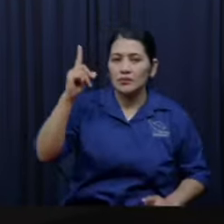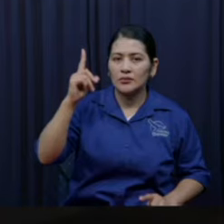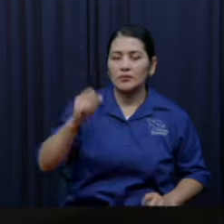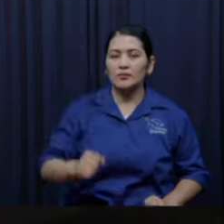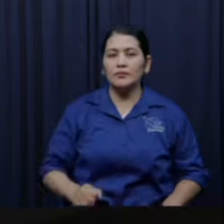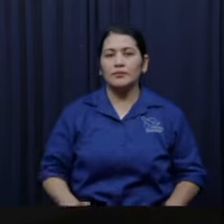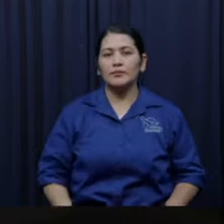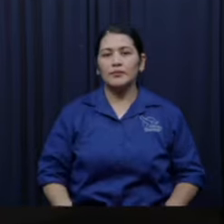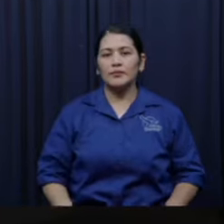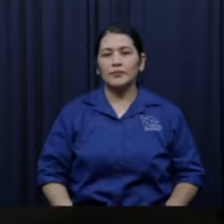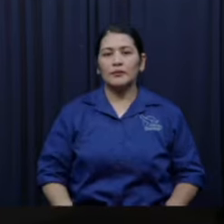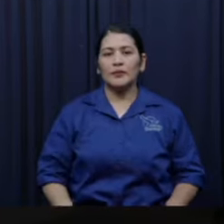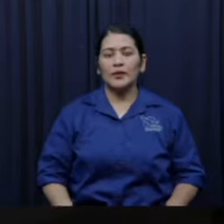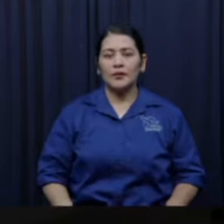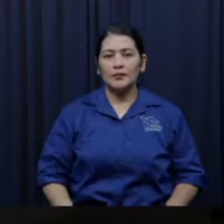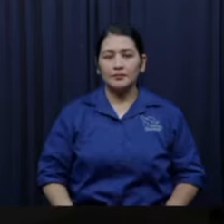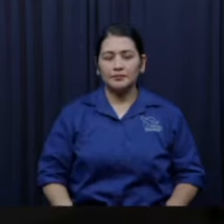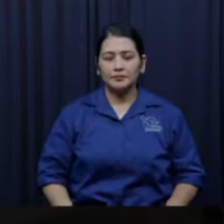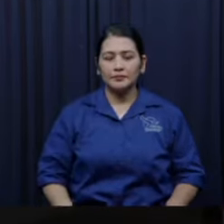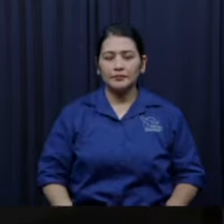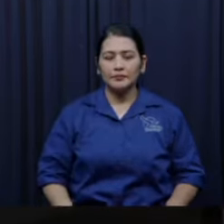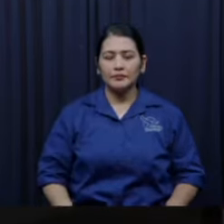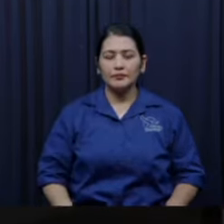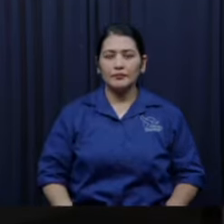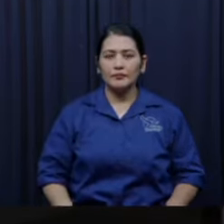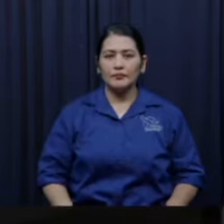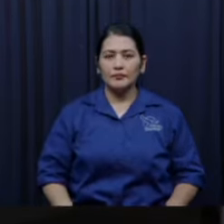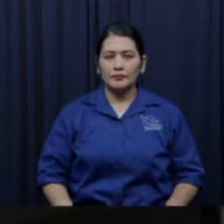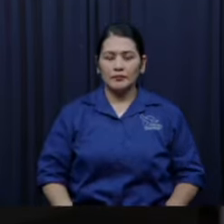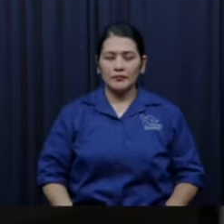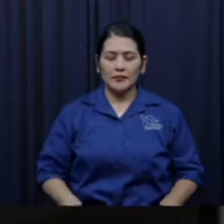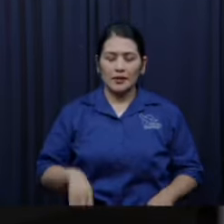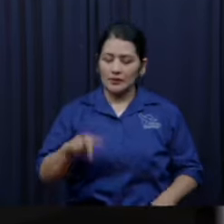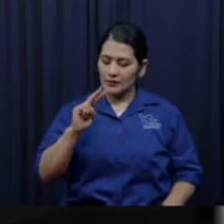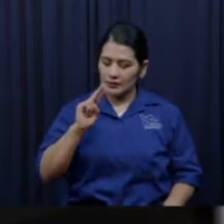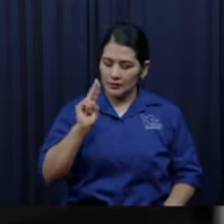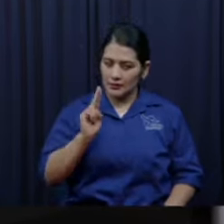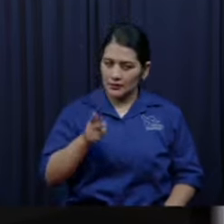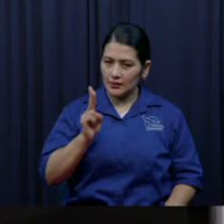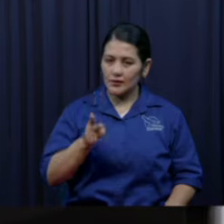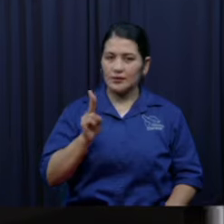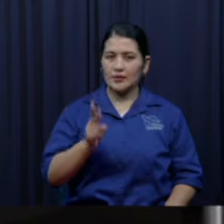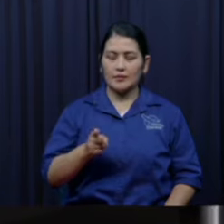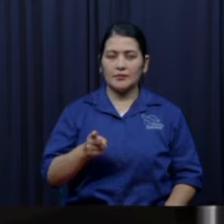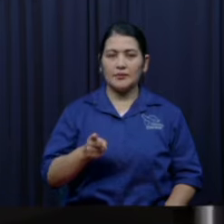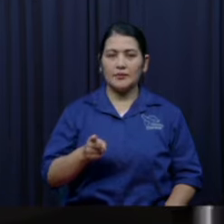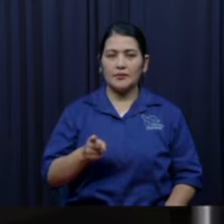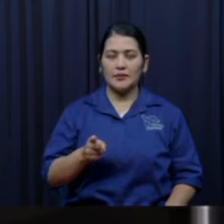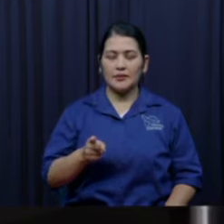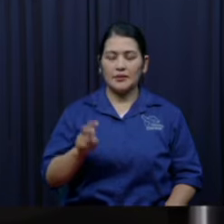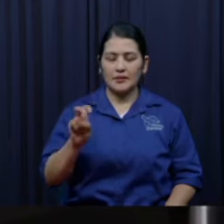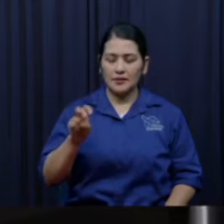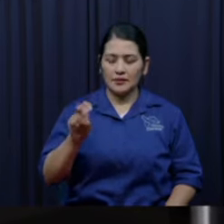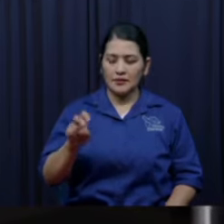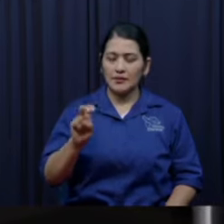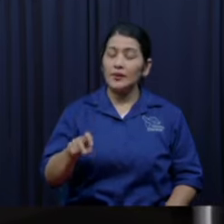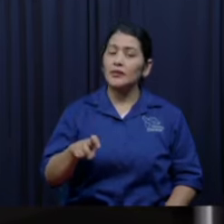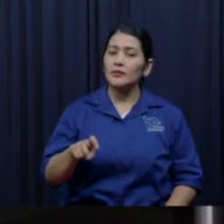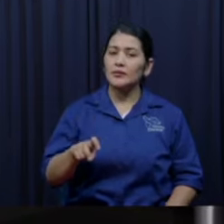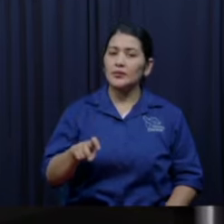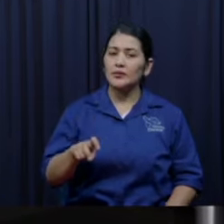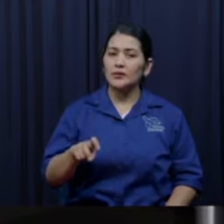un dime algo así un centavo y todo y siempre lo recogen y son millones de dólares